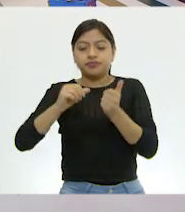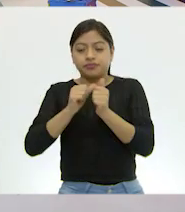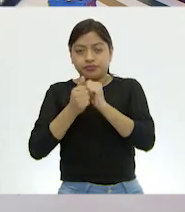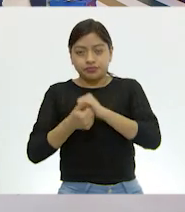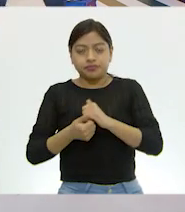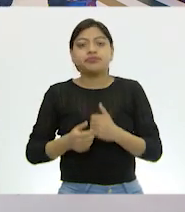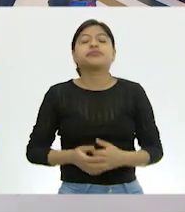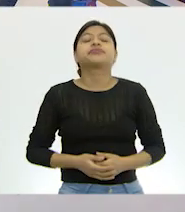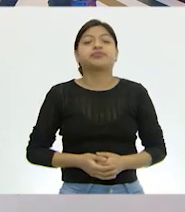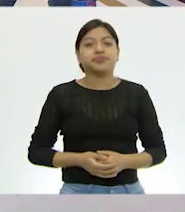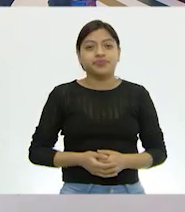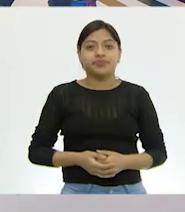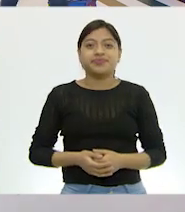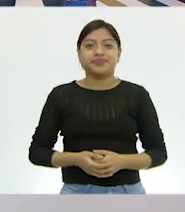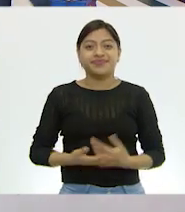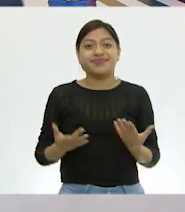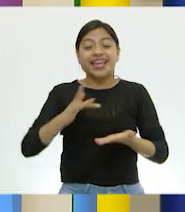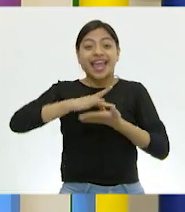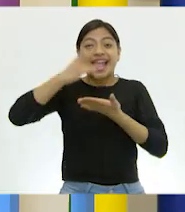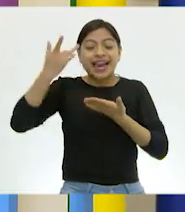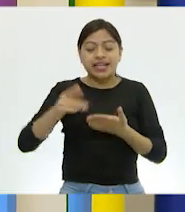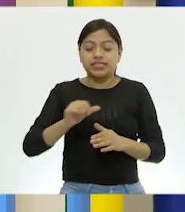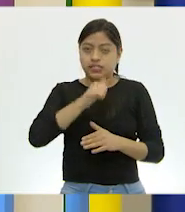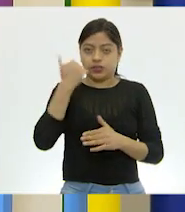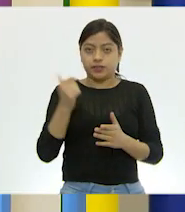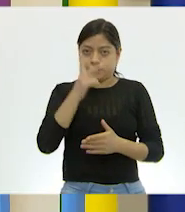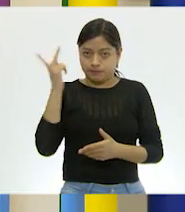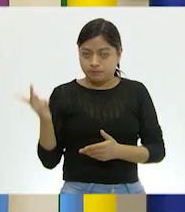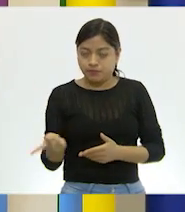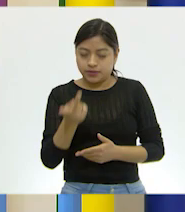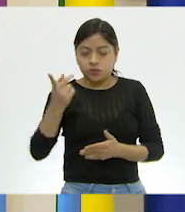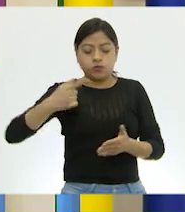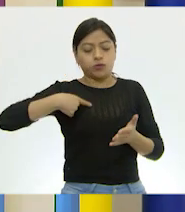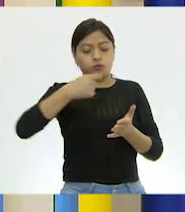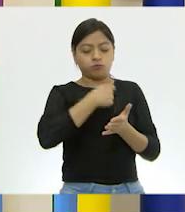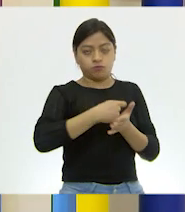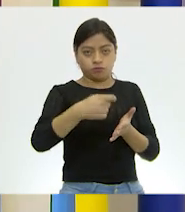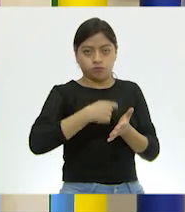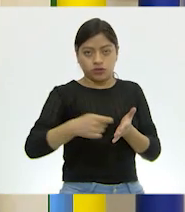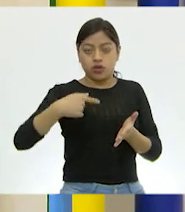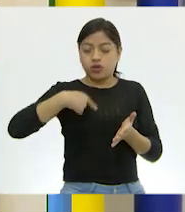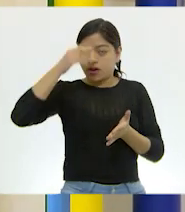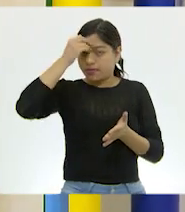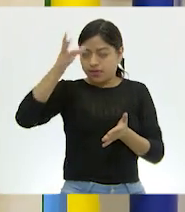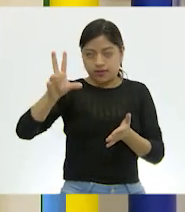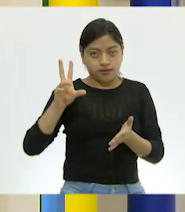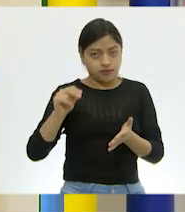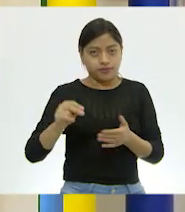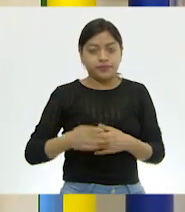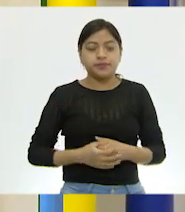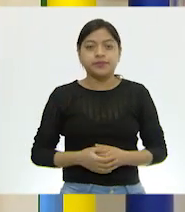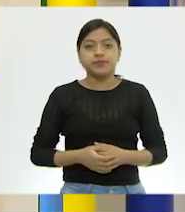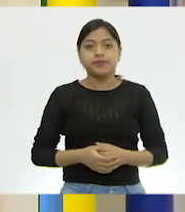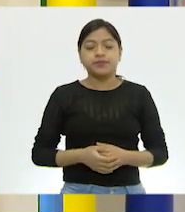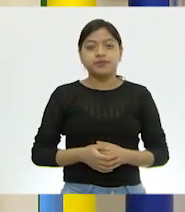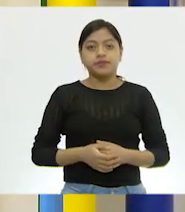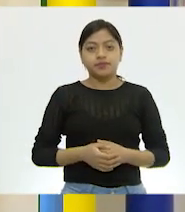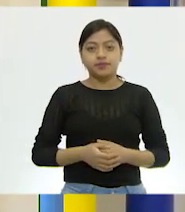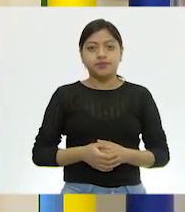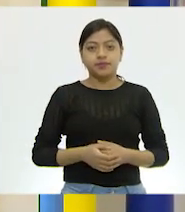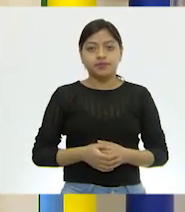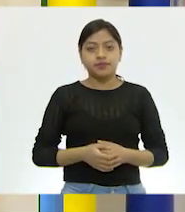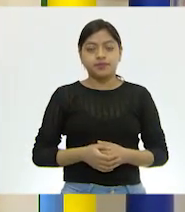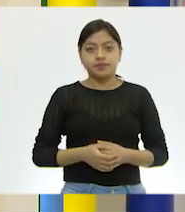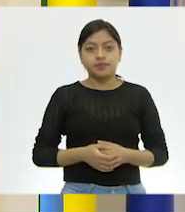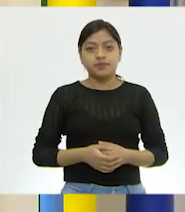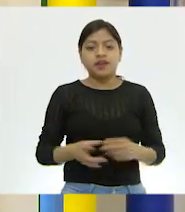también. Sale, muy bien. Gracias, Ruth. Mira, la siguiente pregunta que anoté para que no se me olvidara era ¿exactamente qué